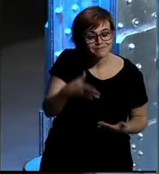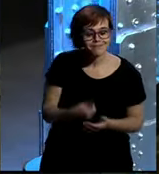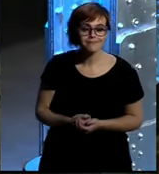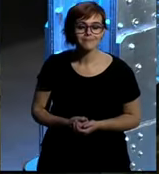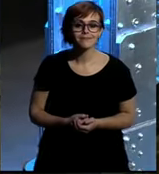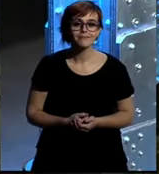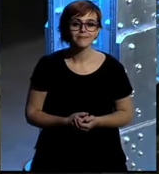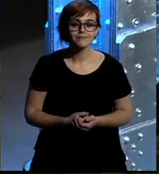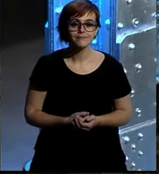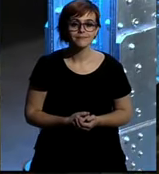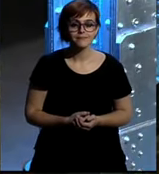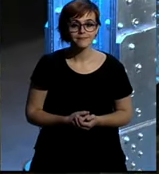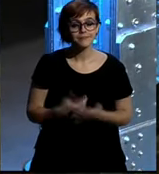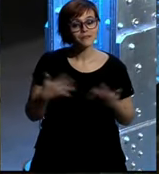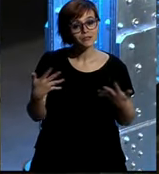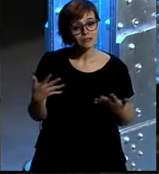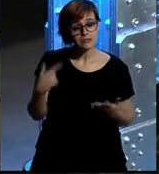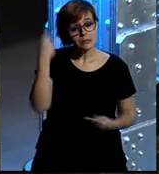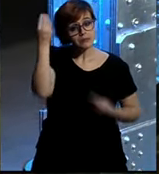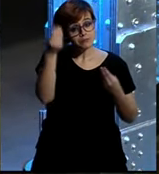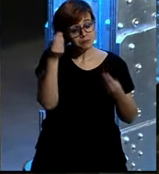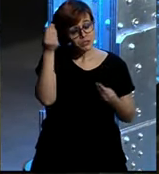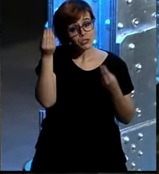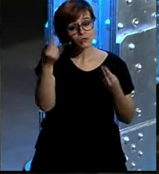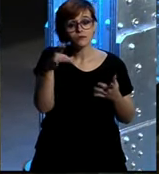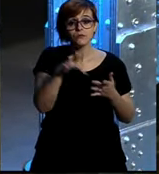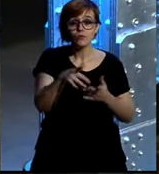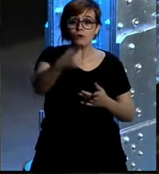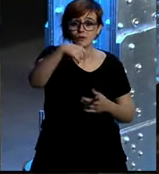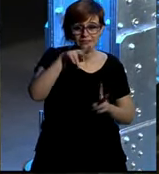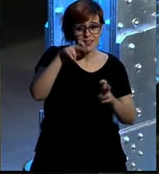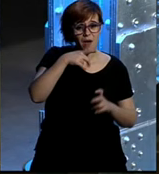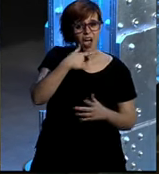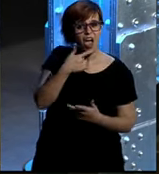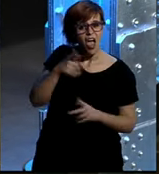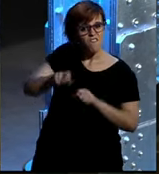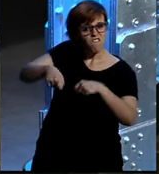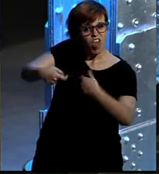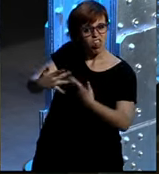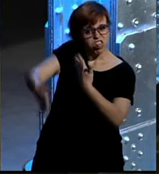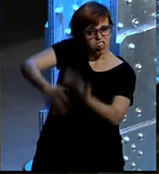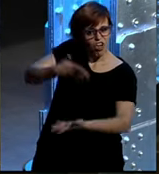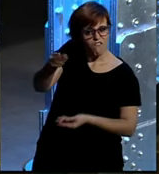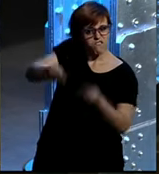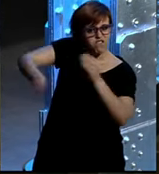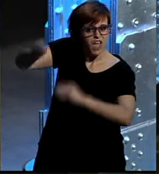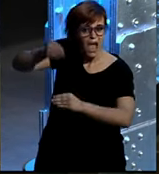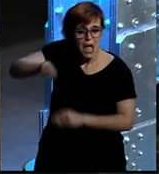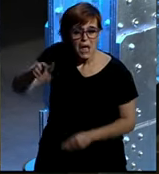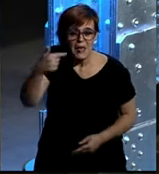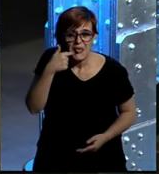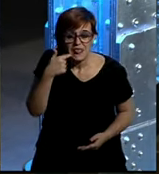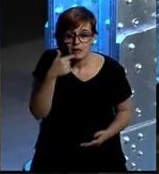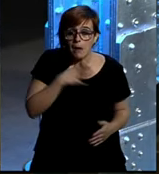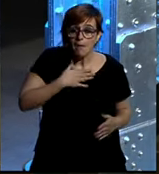si no si no creo que es lo que usted denominaba como bazofia no sé si es eso o no que a